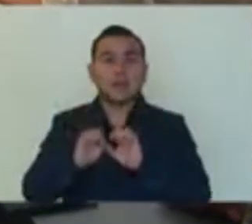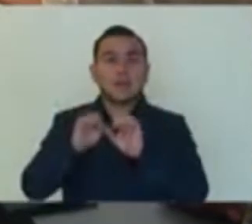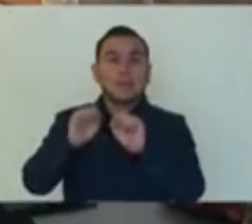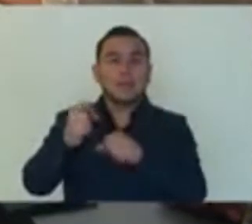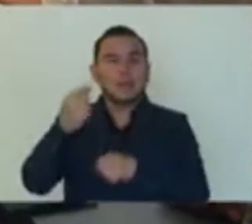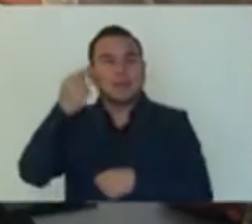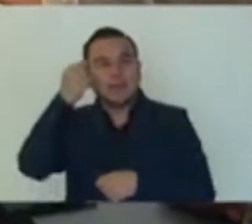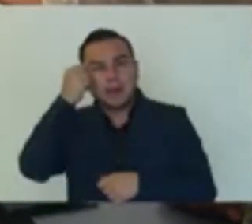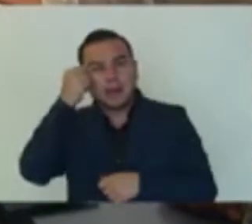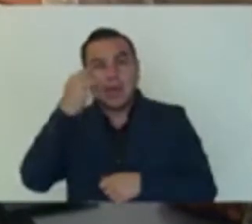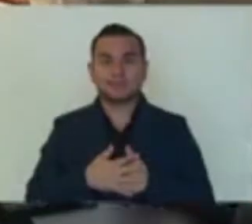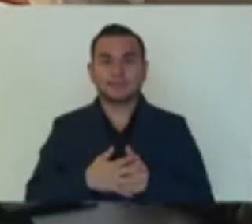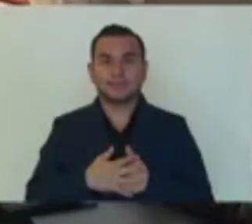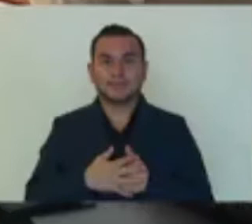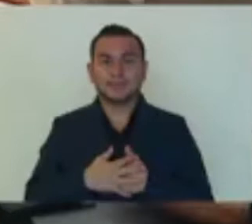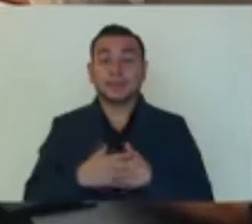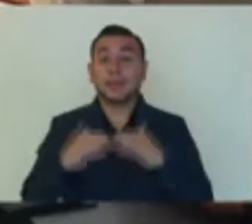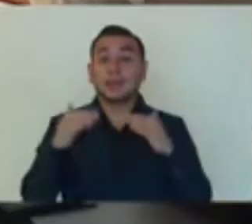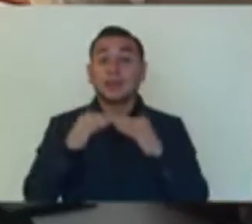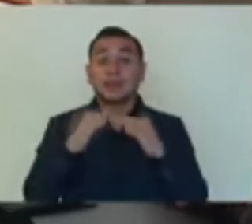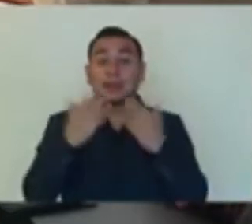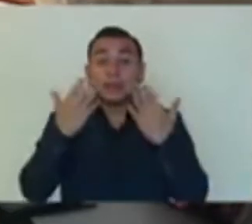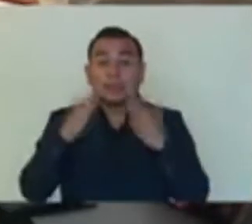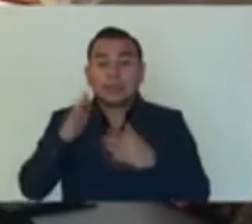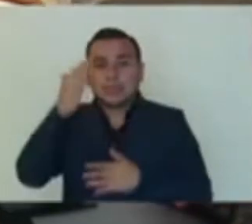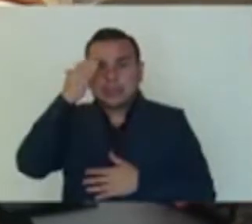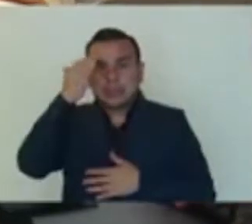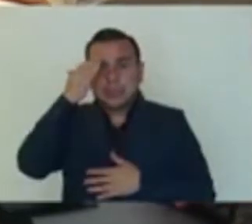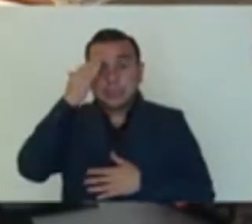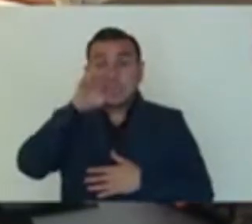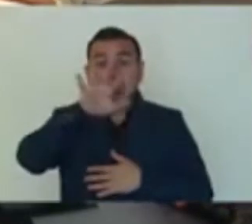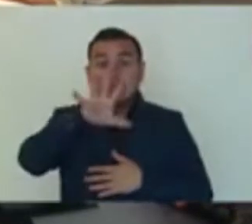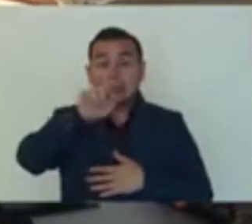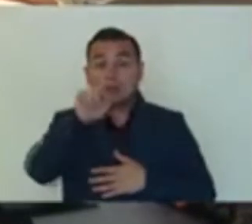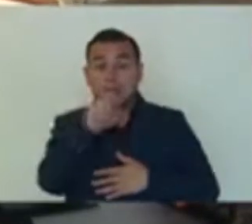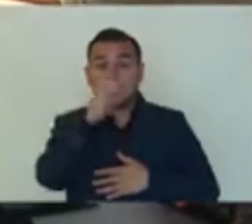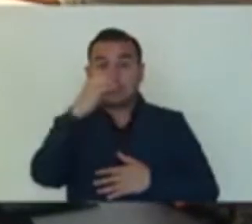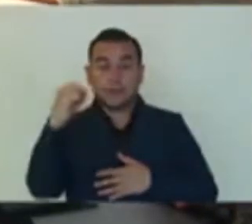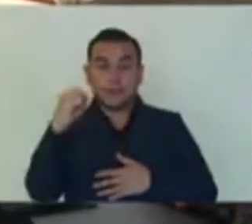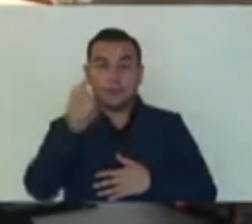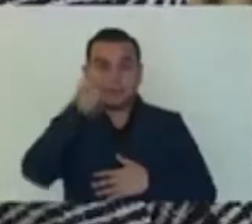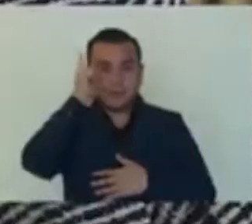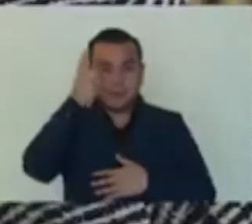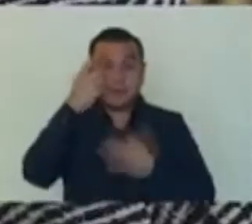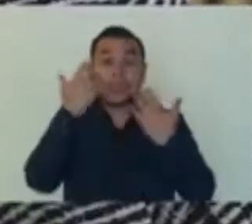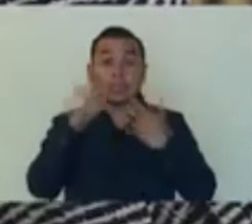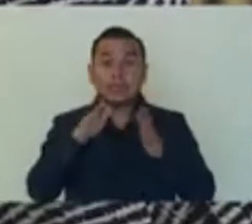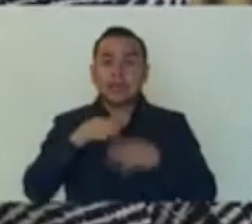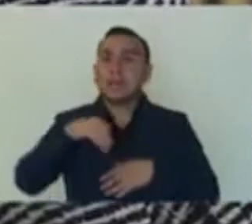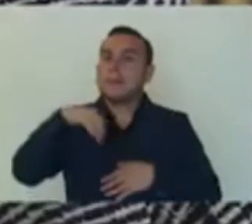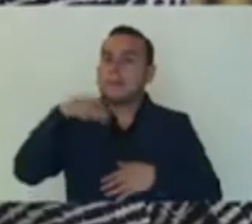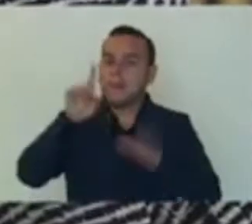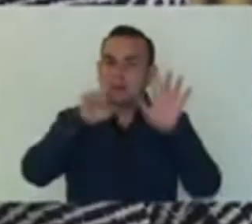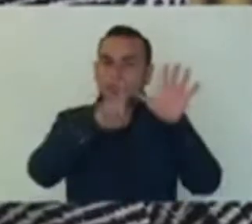usted si tuviésemos abiertas las escuelas. Además hay que tener en cuenta que casi 5.000 docentes son mayores de 60 años,